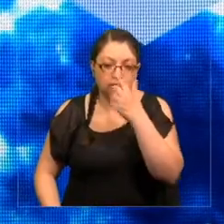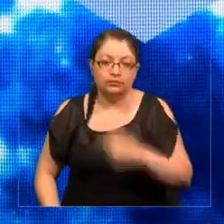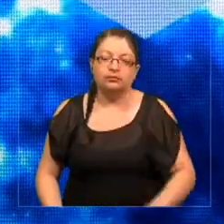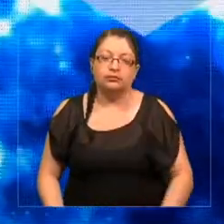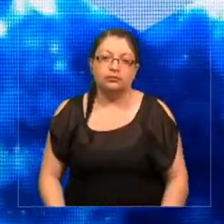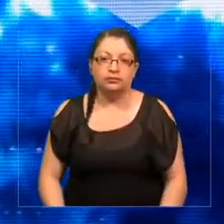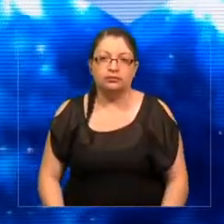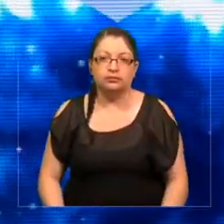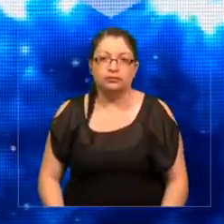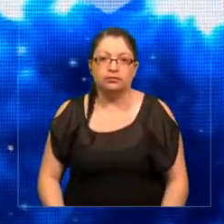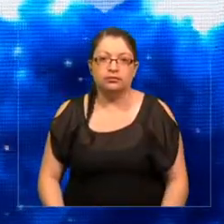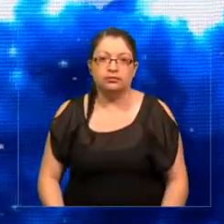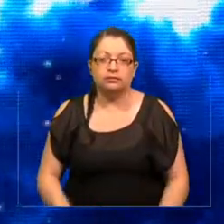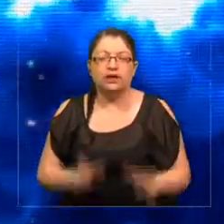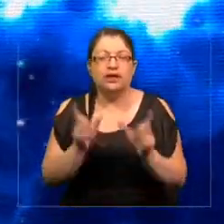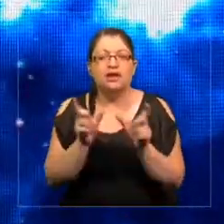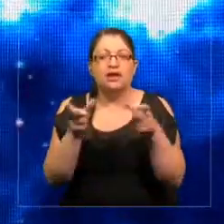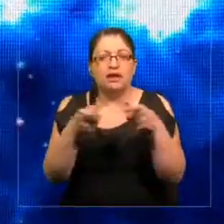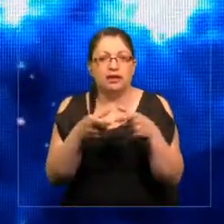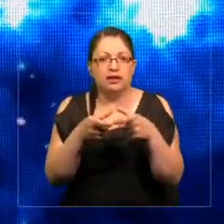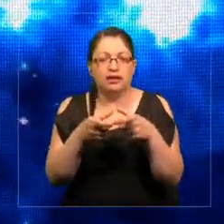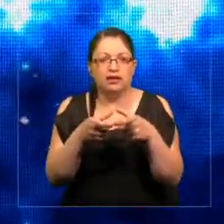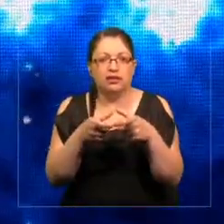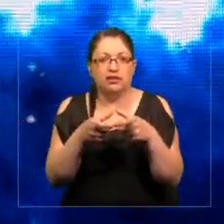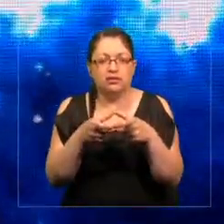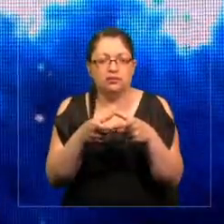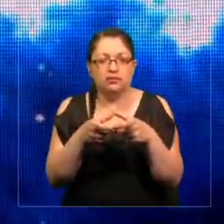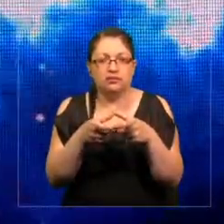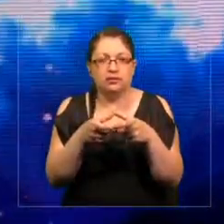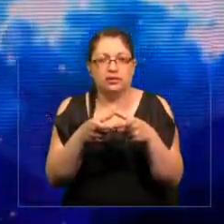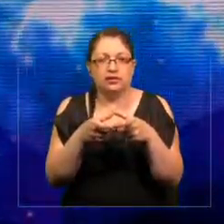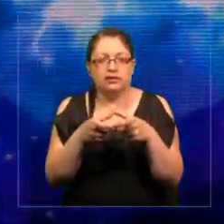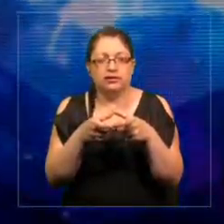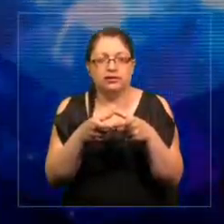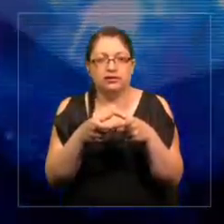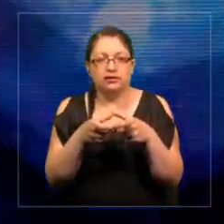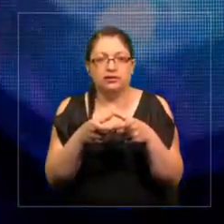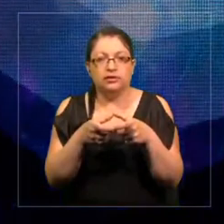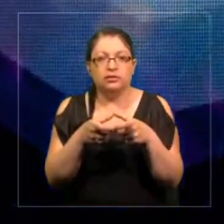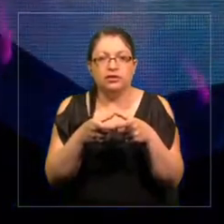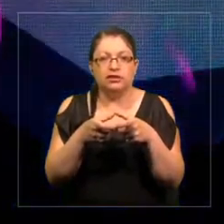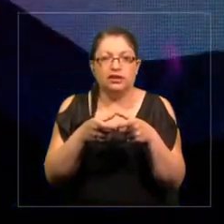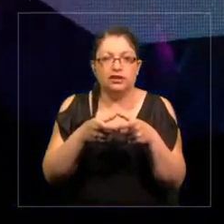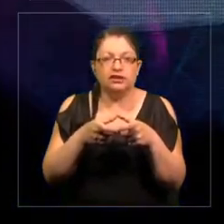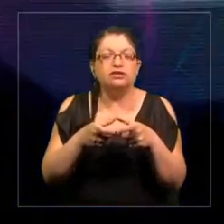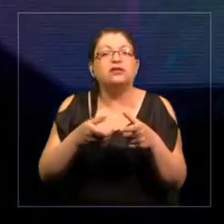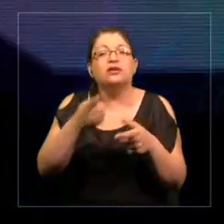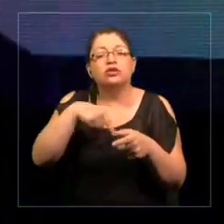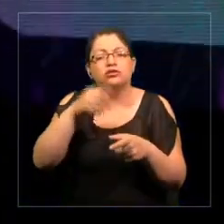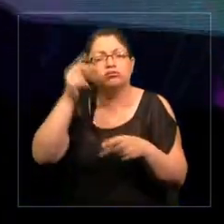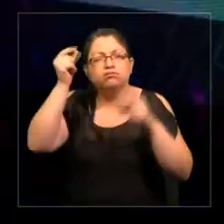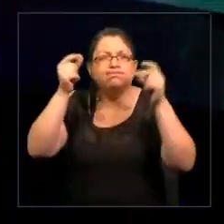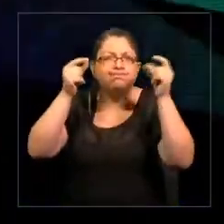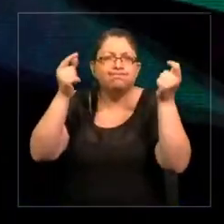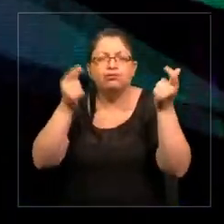La comisión de The Lancet, la comisión de ella, cuando estábamos teniendo ideas, hicimos un viaje por múltiples países,